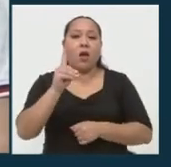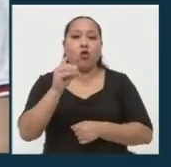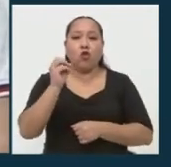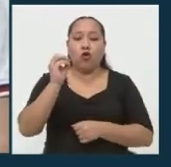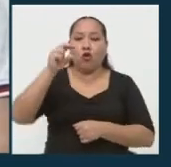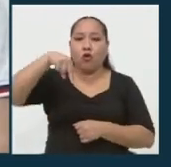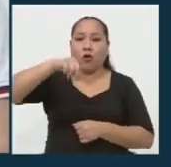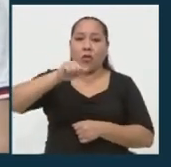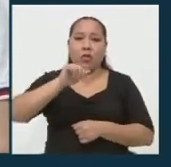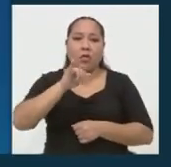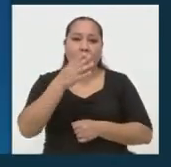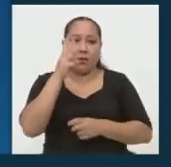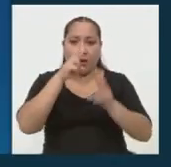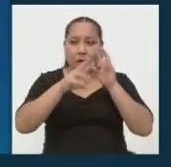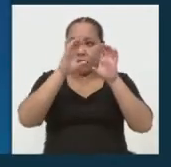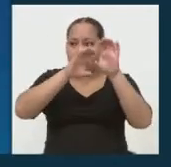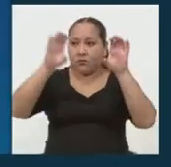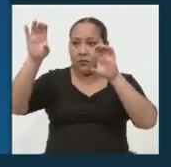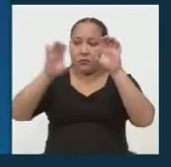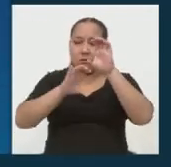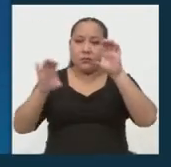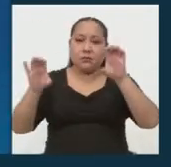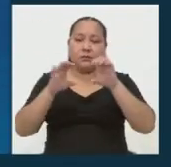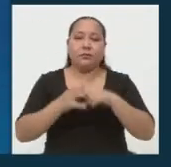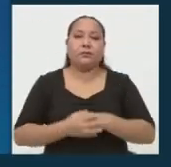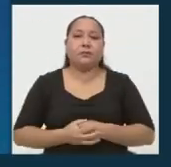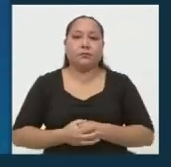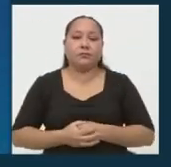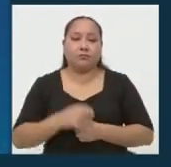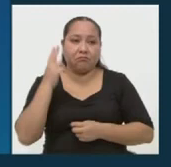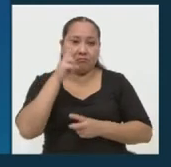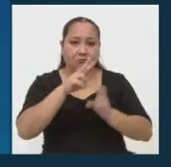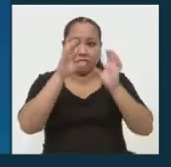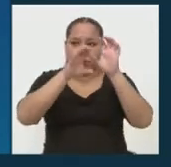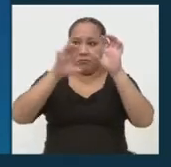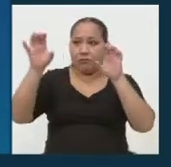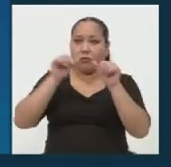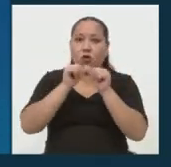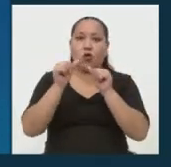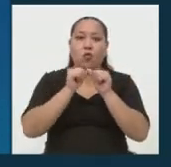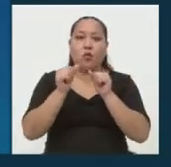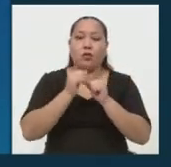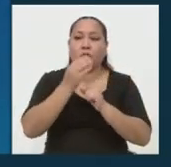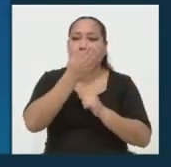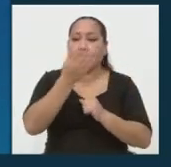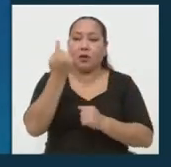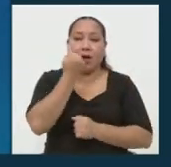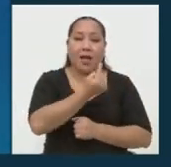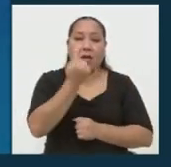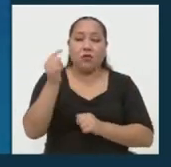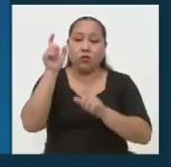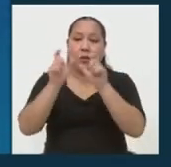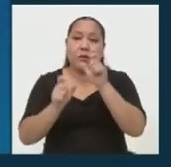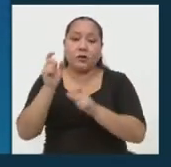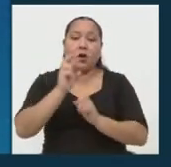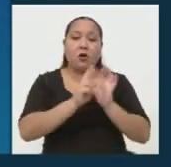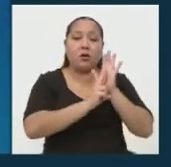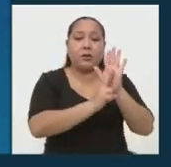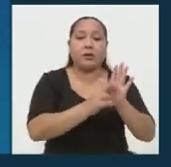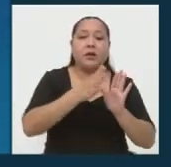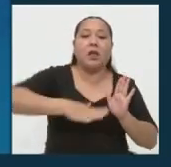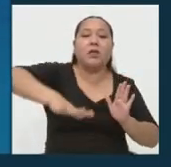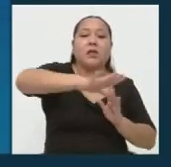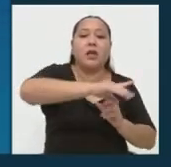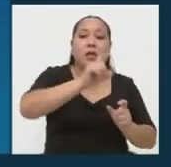Cáceres. Vamos a ver el mosaico. En pantalla vemos este mosaico enumerado. Cada uno es un ciudadano y un representante